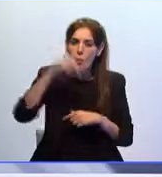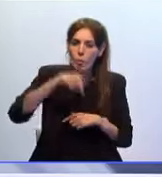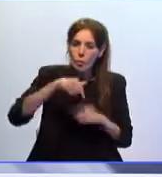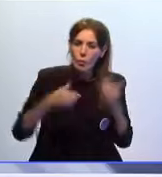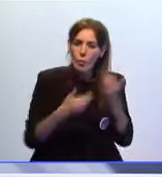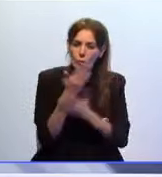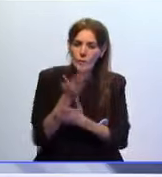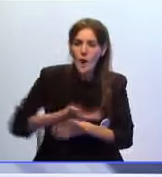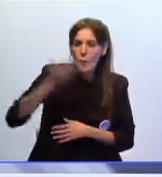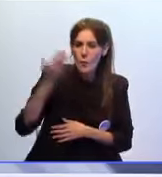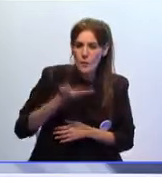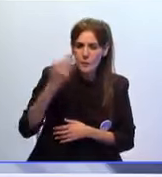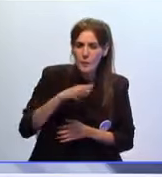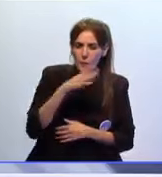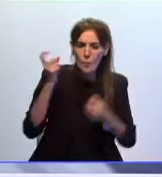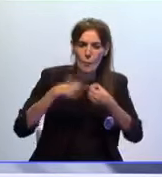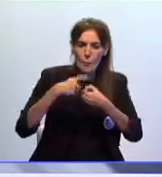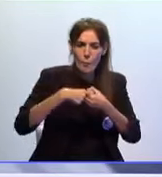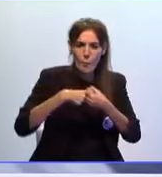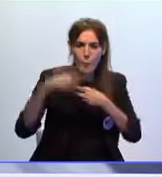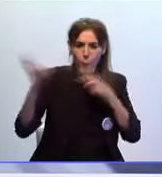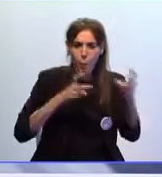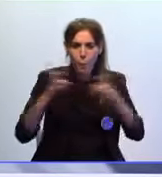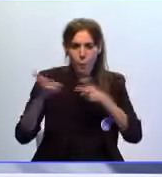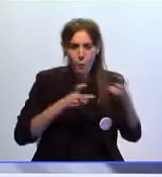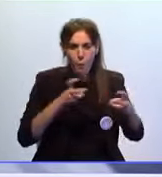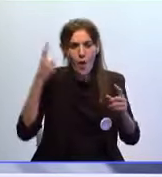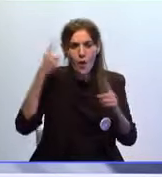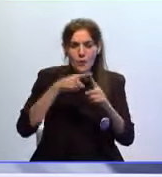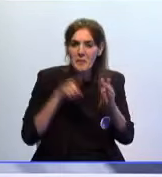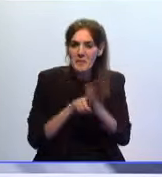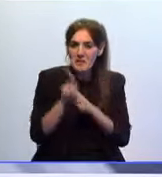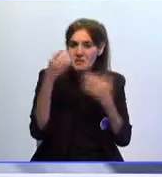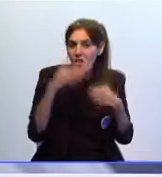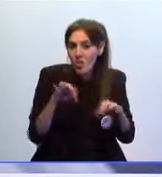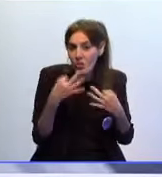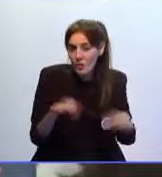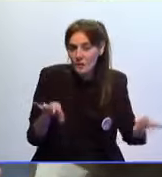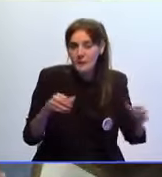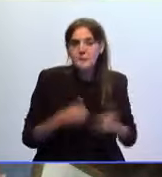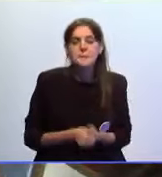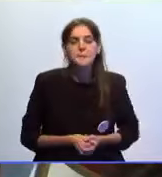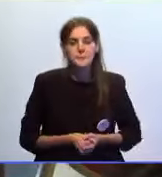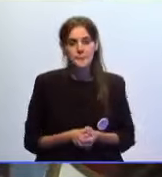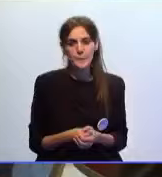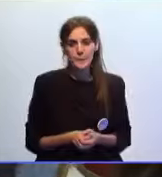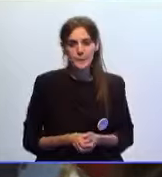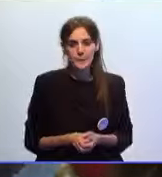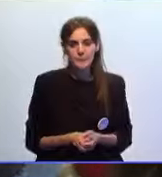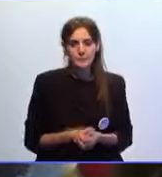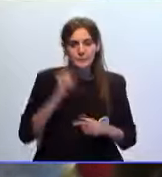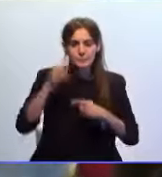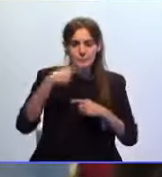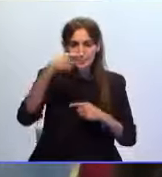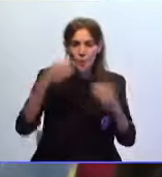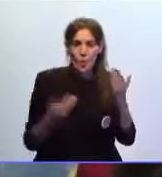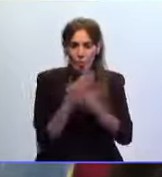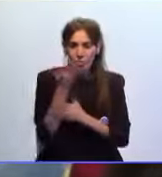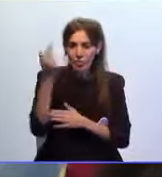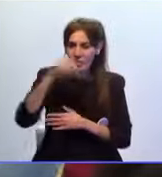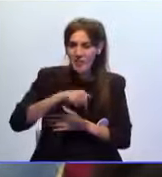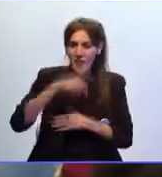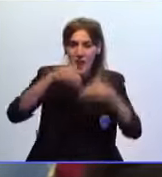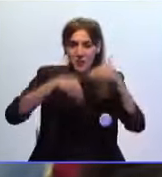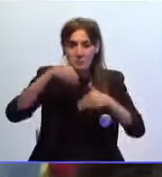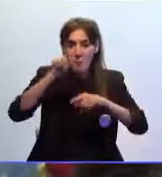caracterizado por la alta participación y el normal desarrollo de las votaciones Tras una jornada electoral